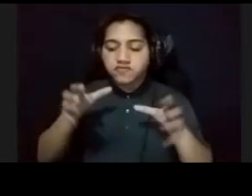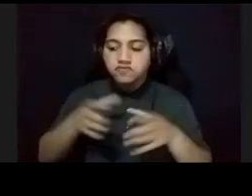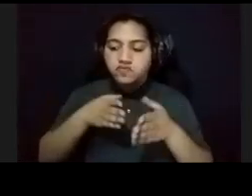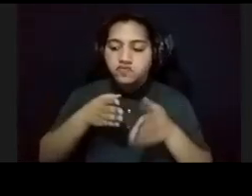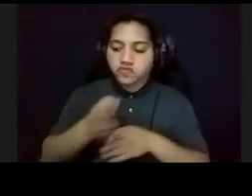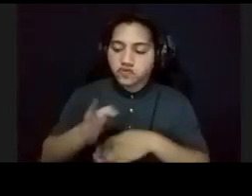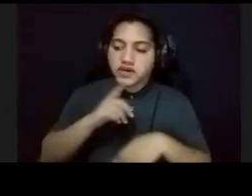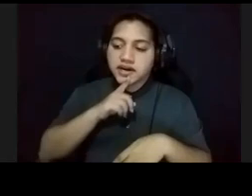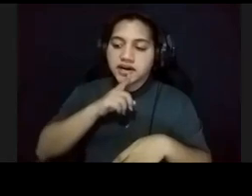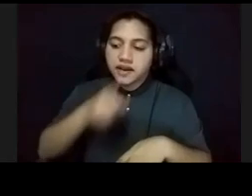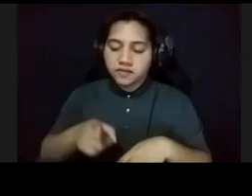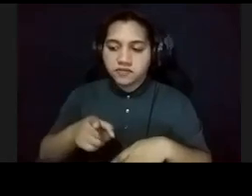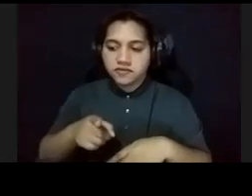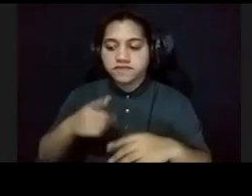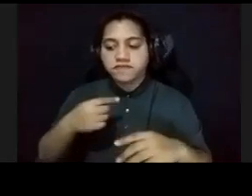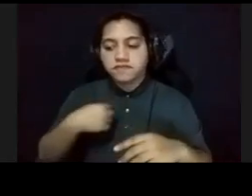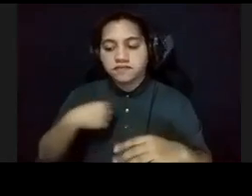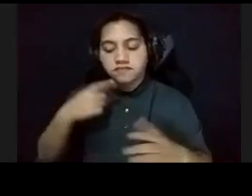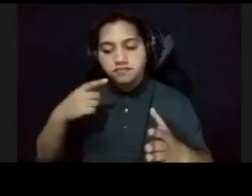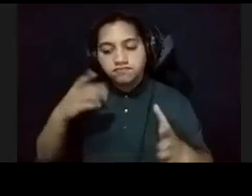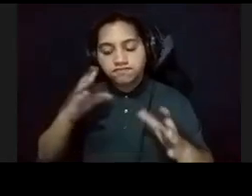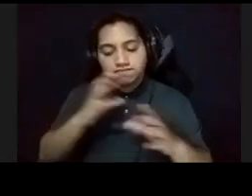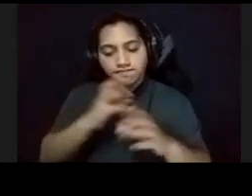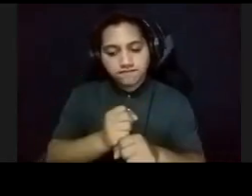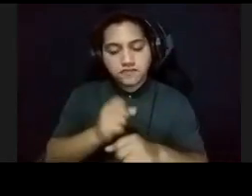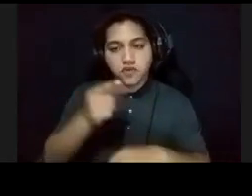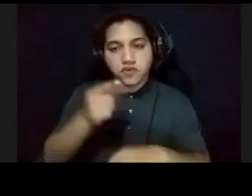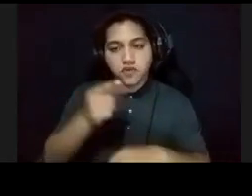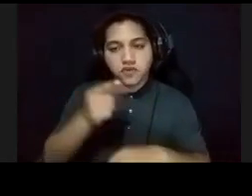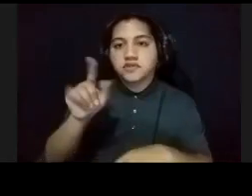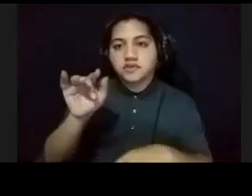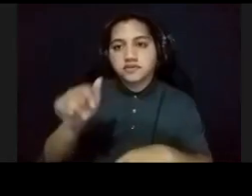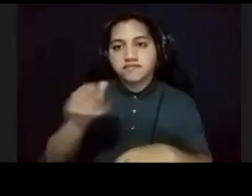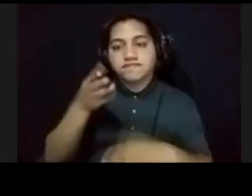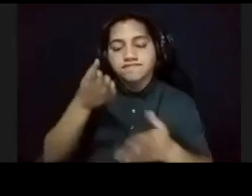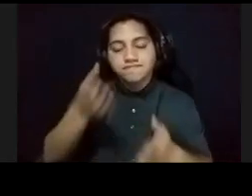más, más, me, me llama la atención, fue Goyita, es Goyita,